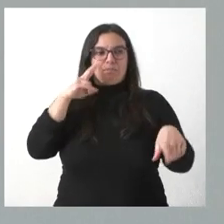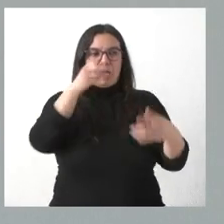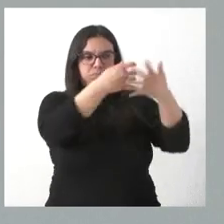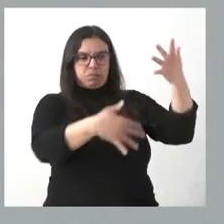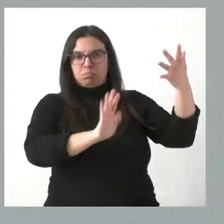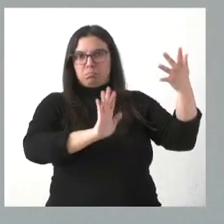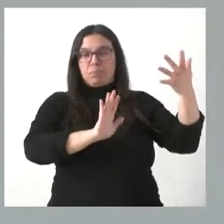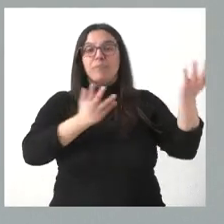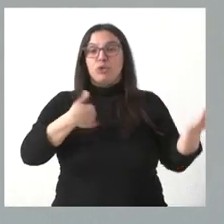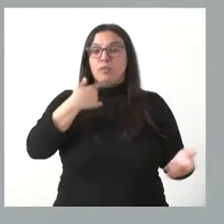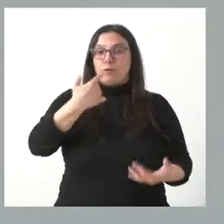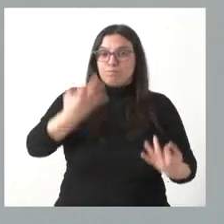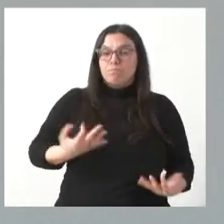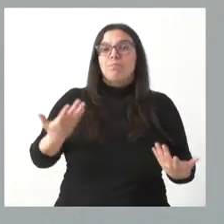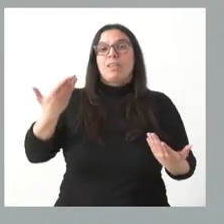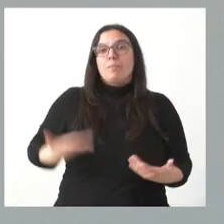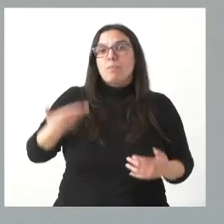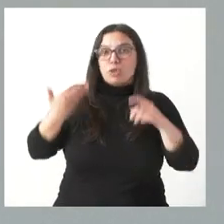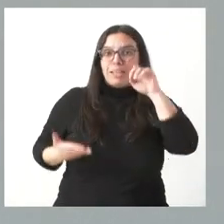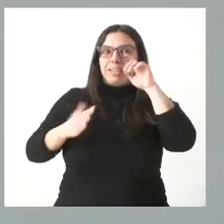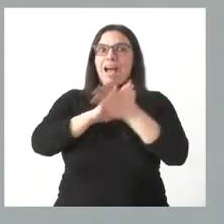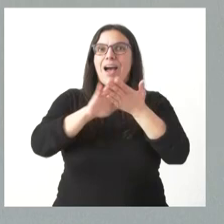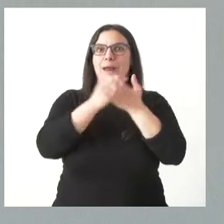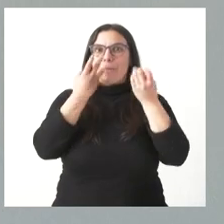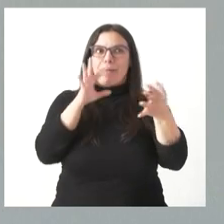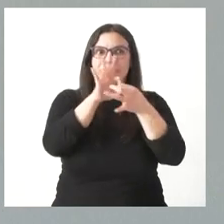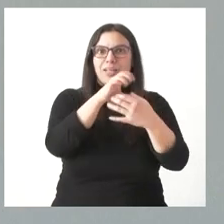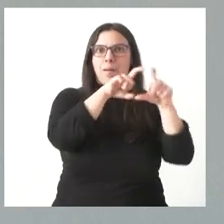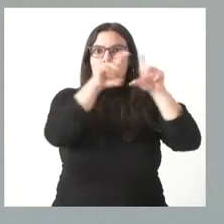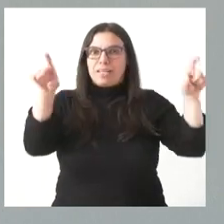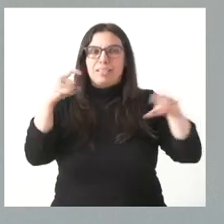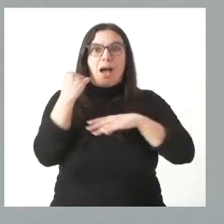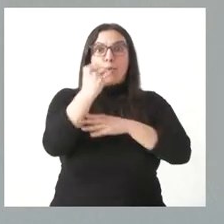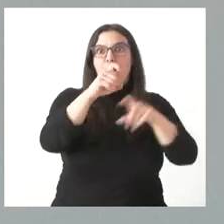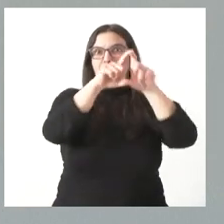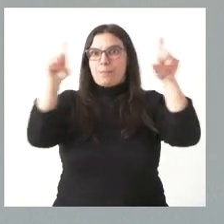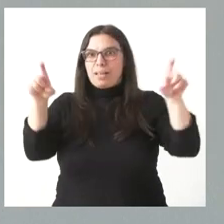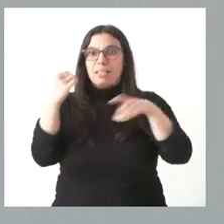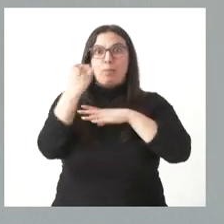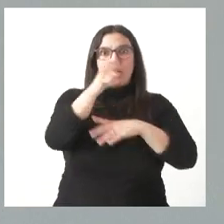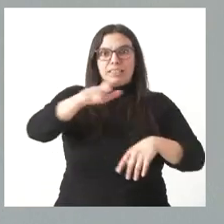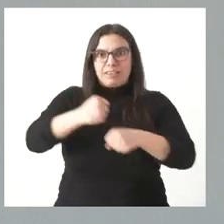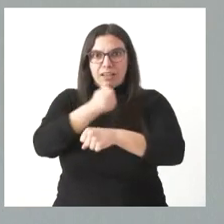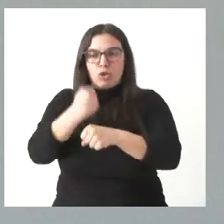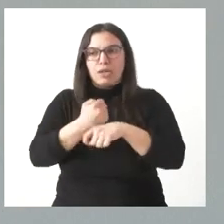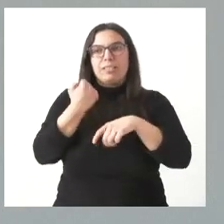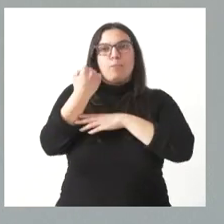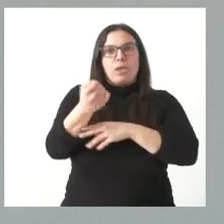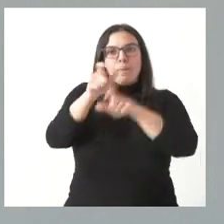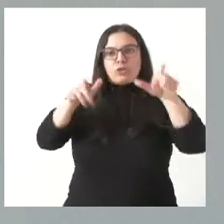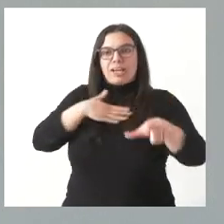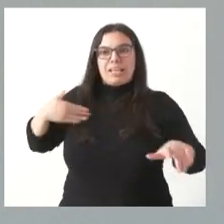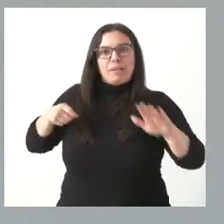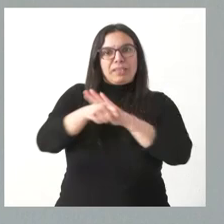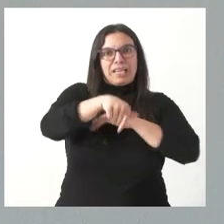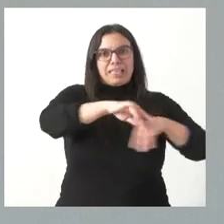en la importancia de que hablemos bien de las empresas, apoyemos a las empresas, apoyemos a los trabajadores, apoyemos a quien quiere invertir en esta